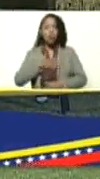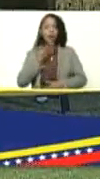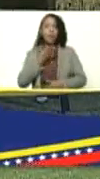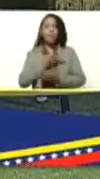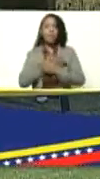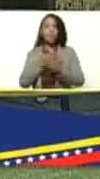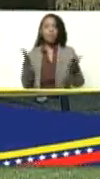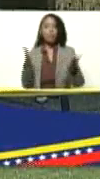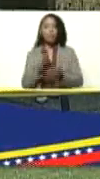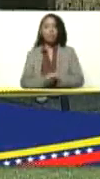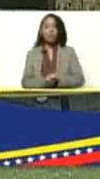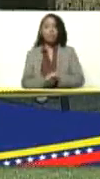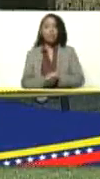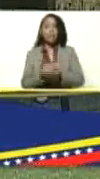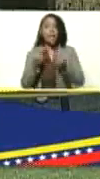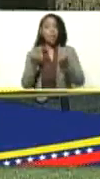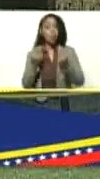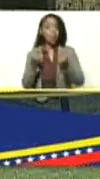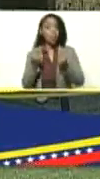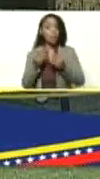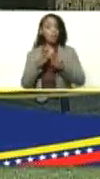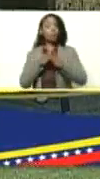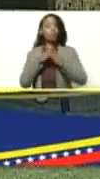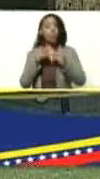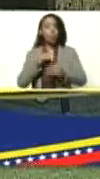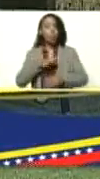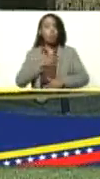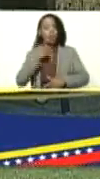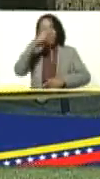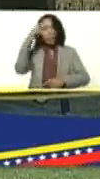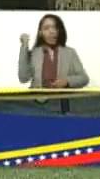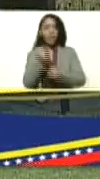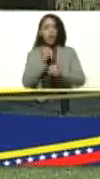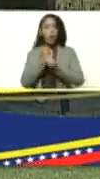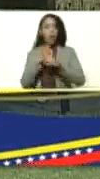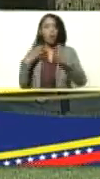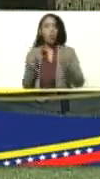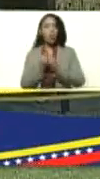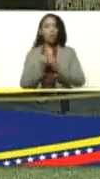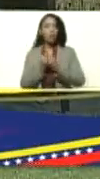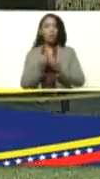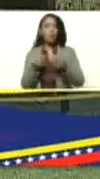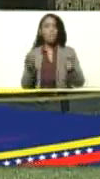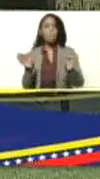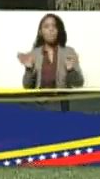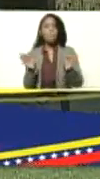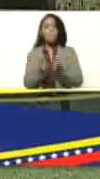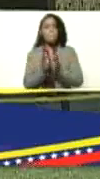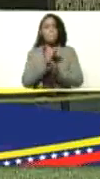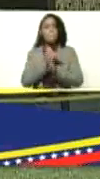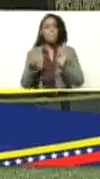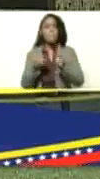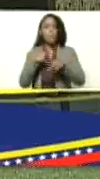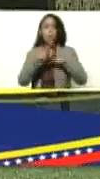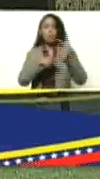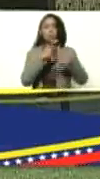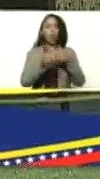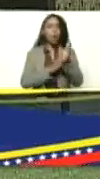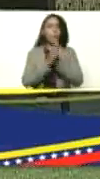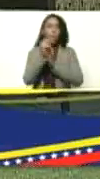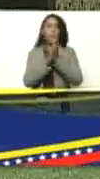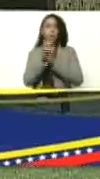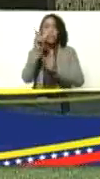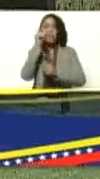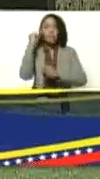y en economía todos cabemos todos todos pequeños productores grandes productores emprendedores